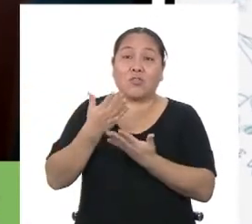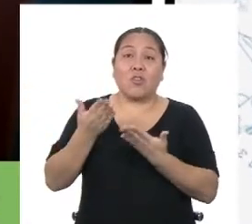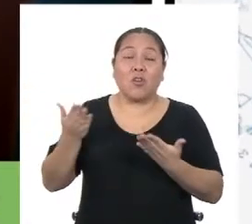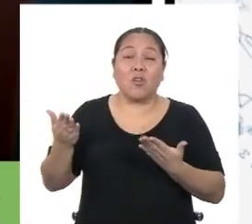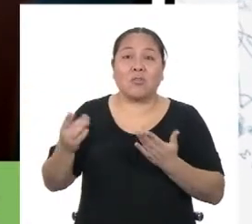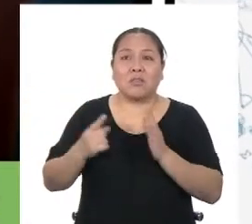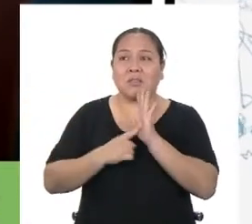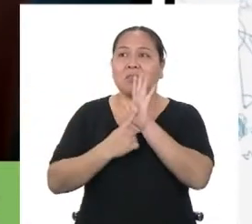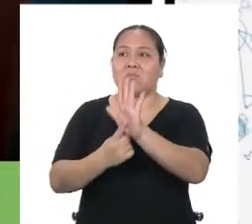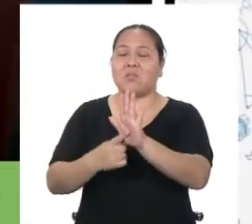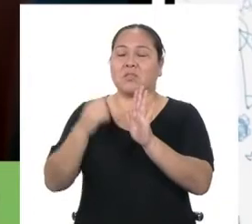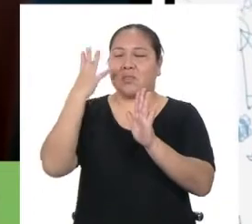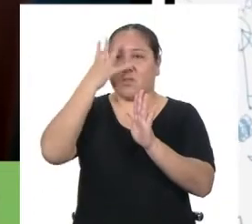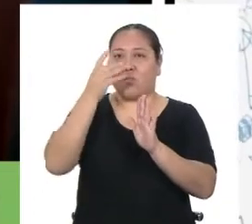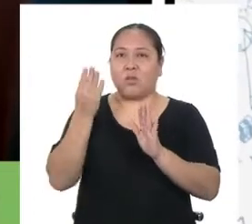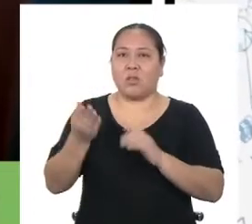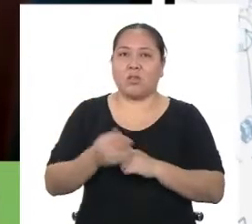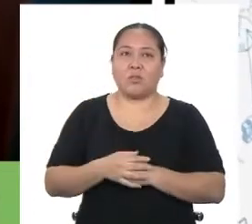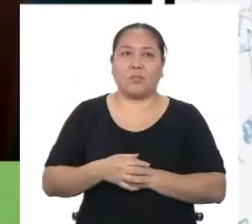presentados.